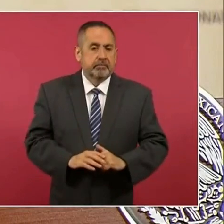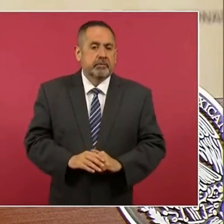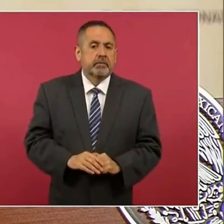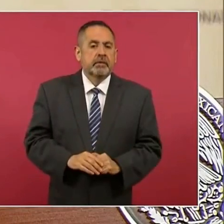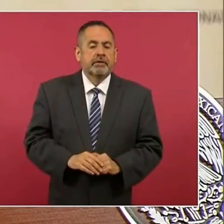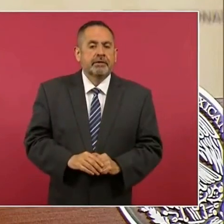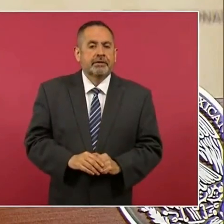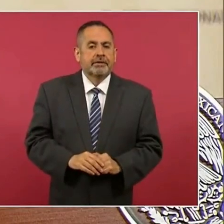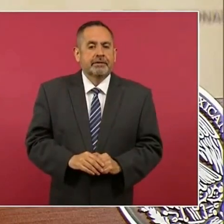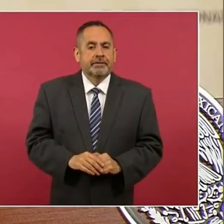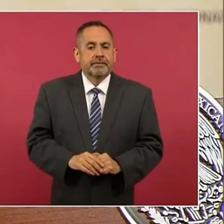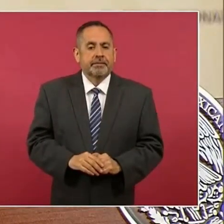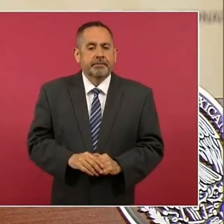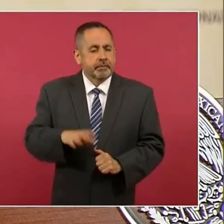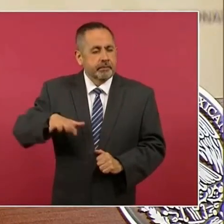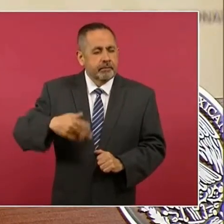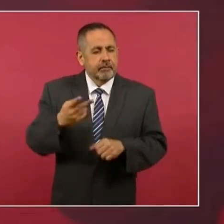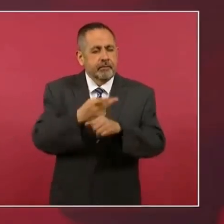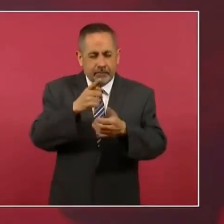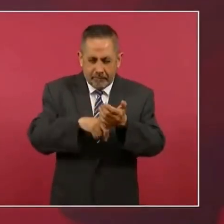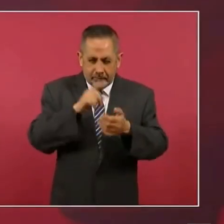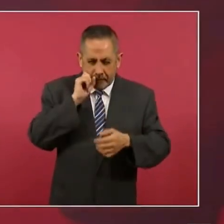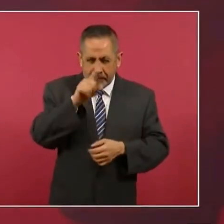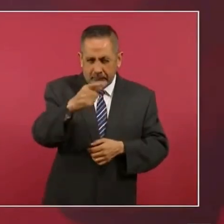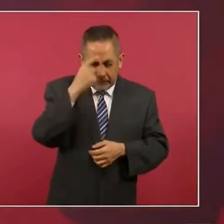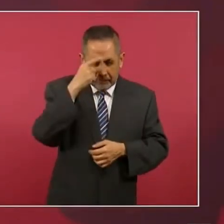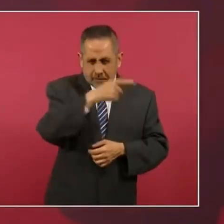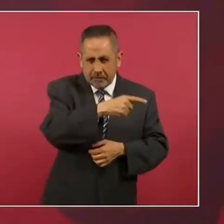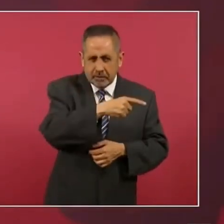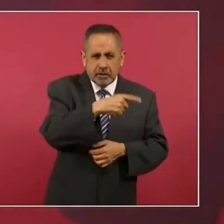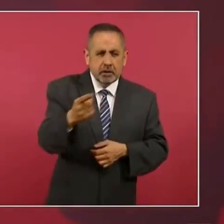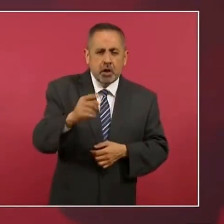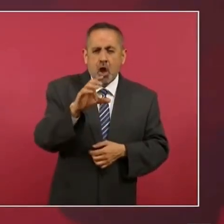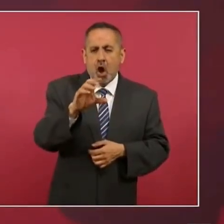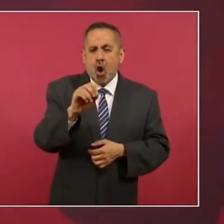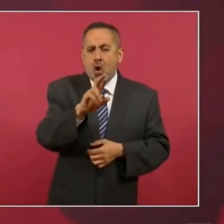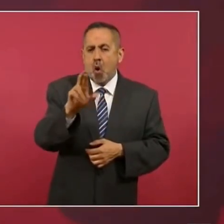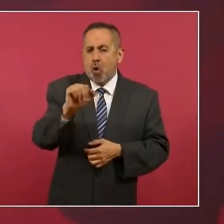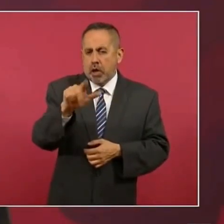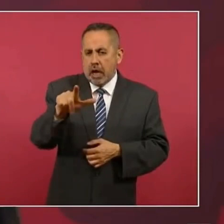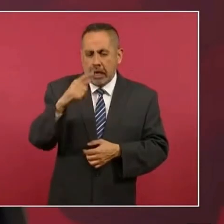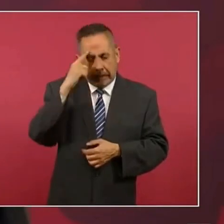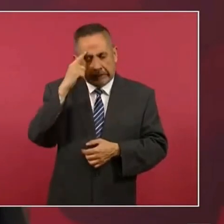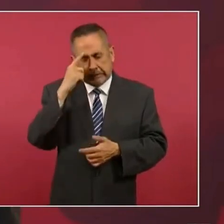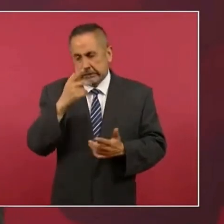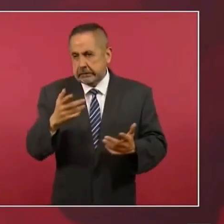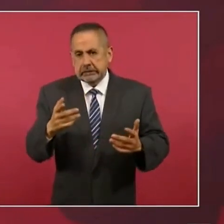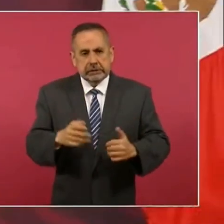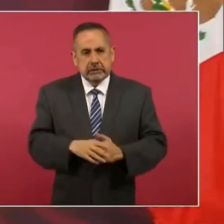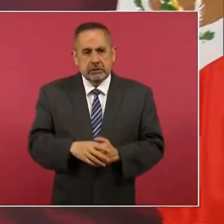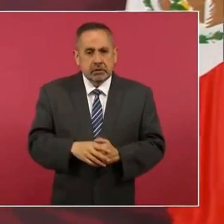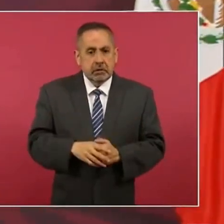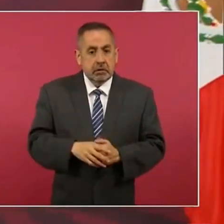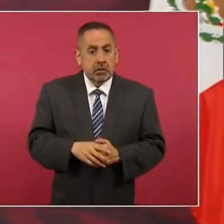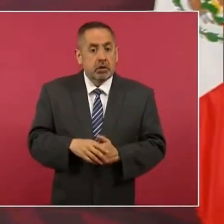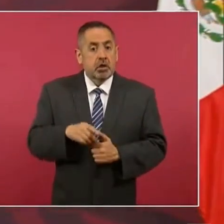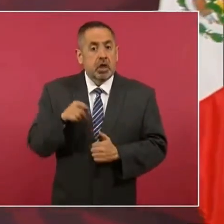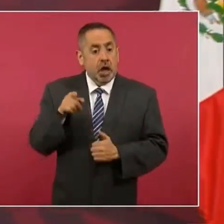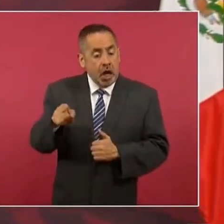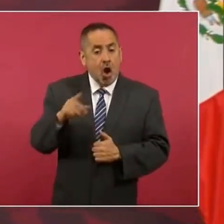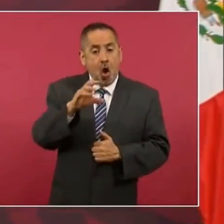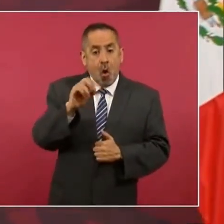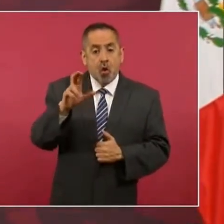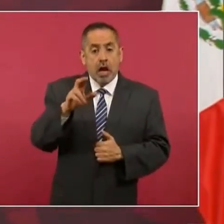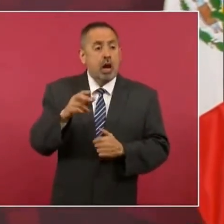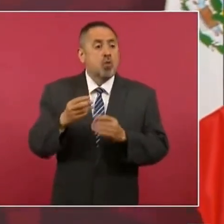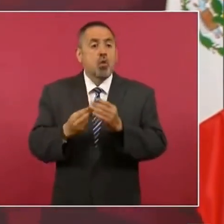con eso que le hicieron a Corral, que abre una librería